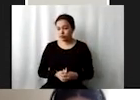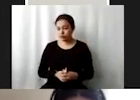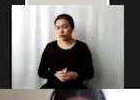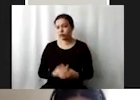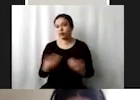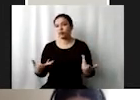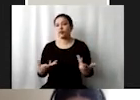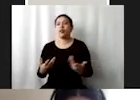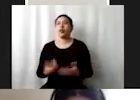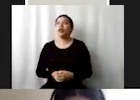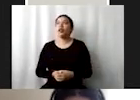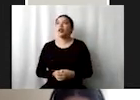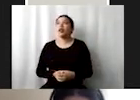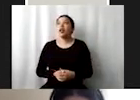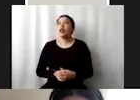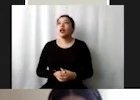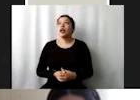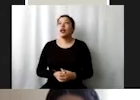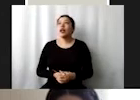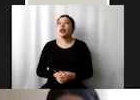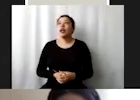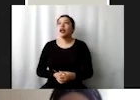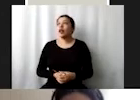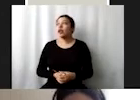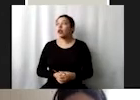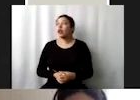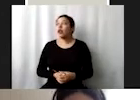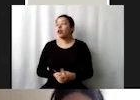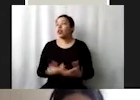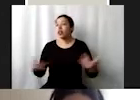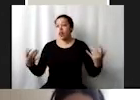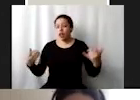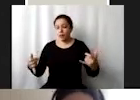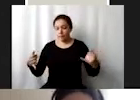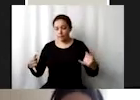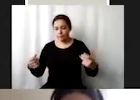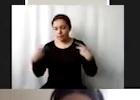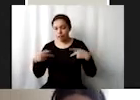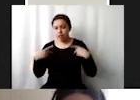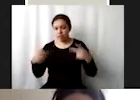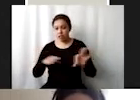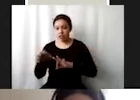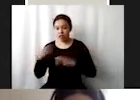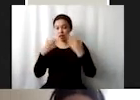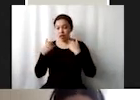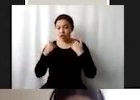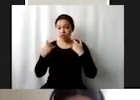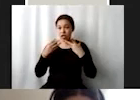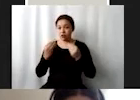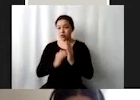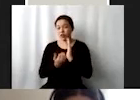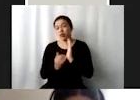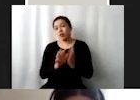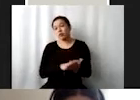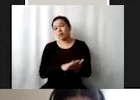reducir pues aquellas tasas de jóvenes desempleados evidentemente esto se pone peor con el tema